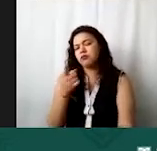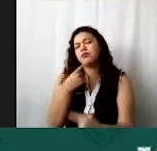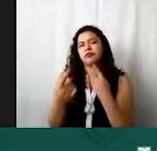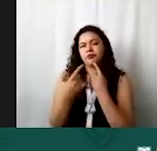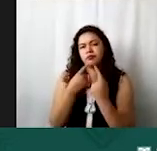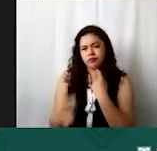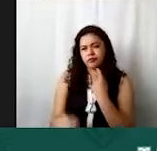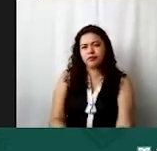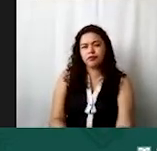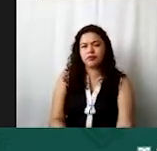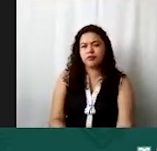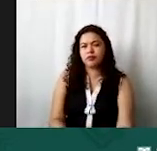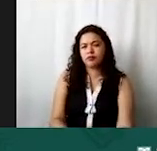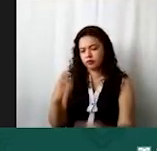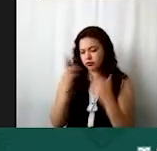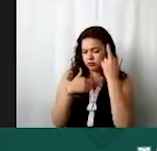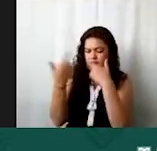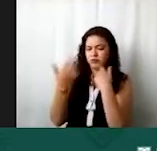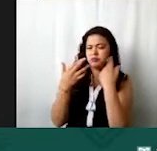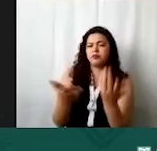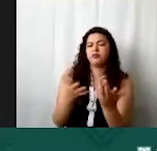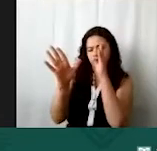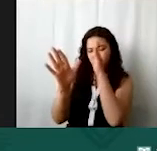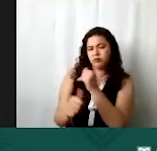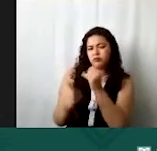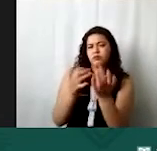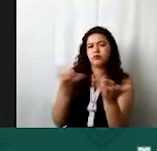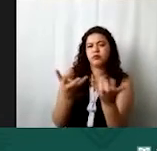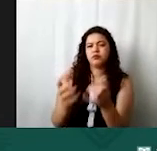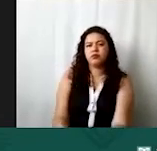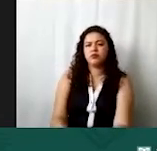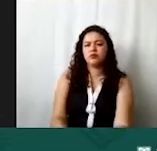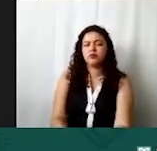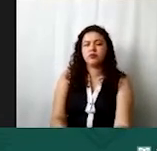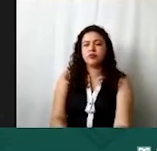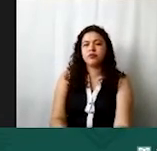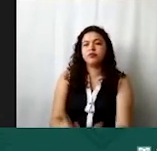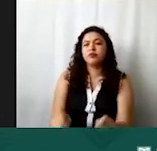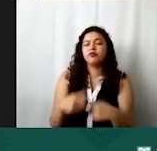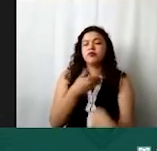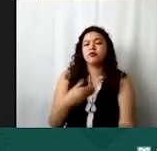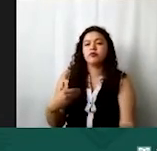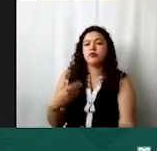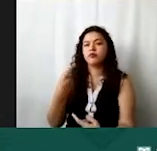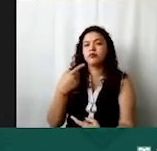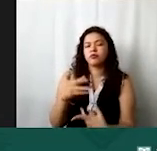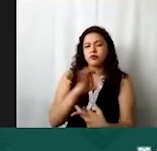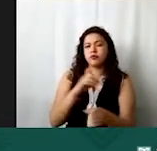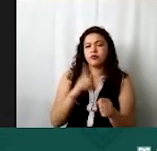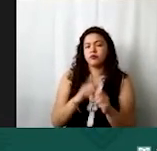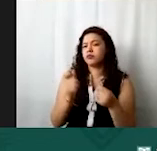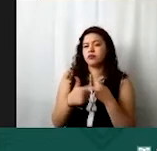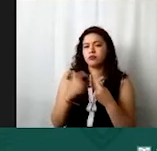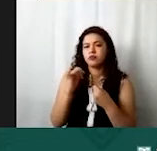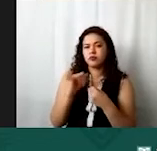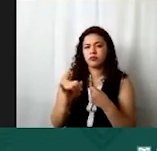lo analizan y se tomará el acuerdo correspondiente designación de delegado especial si es que fuera el caso y